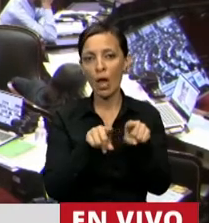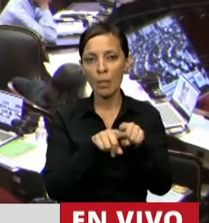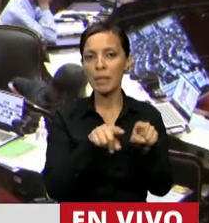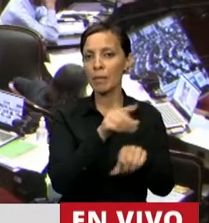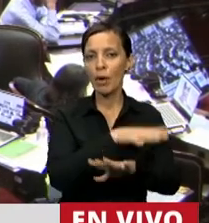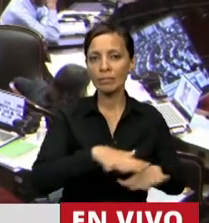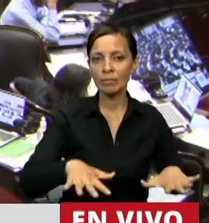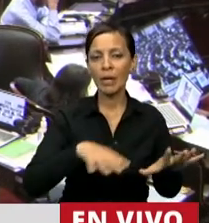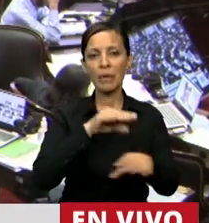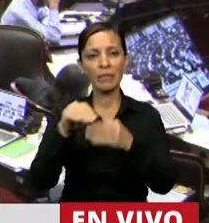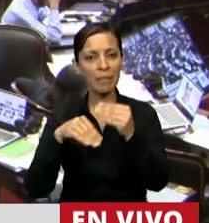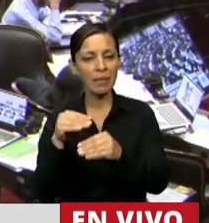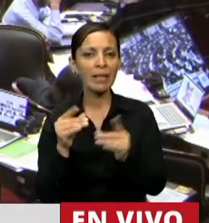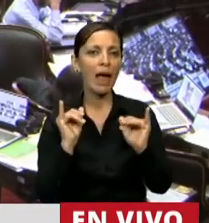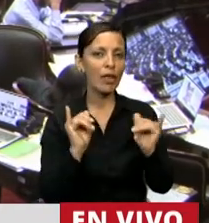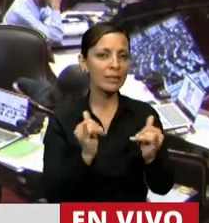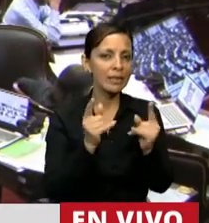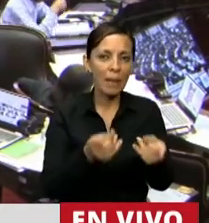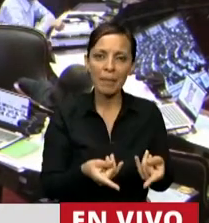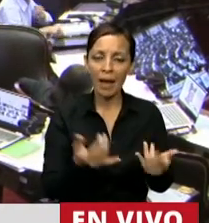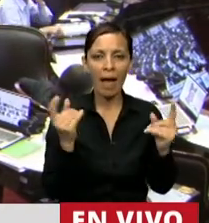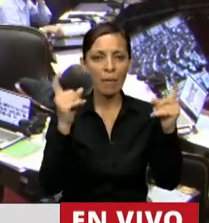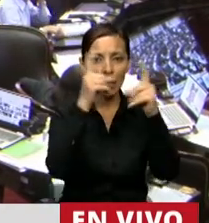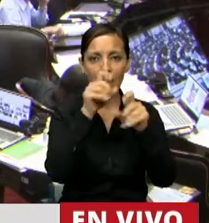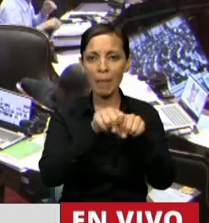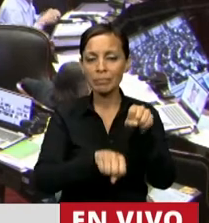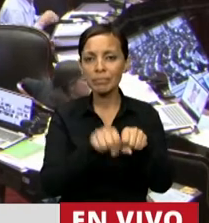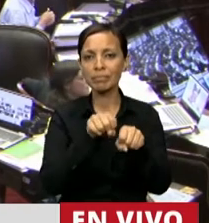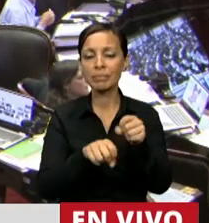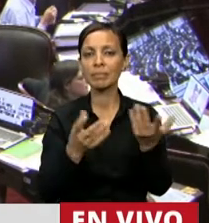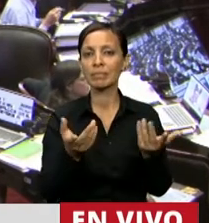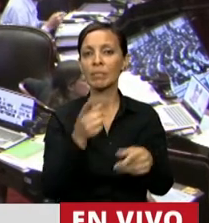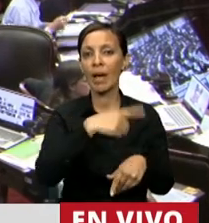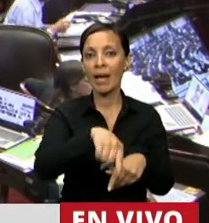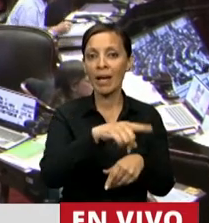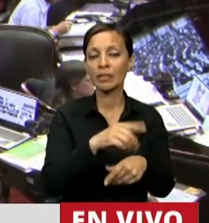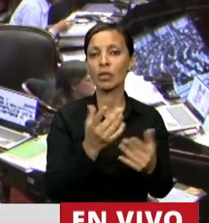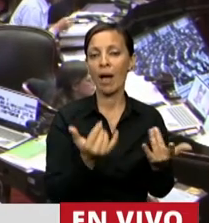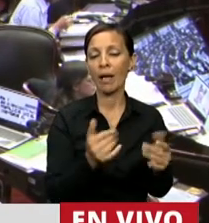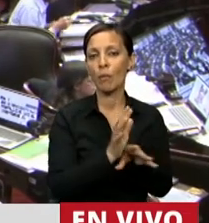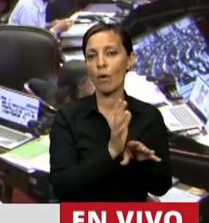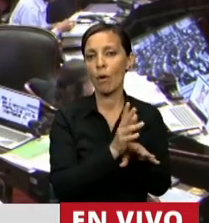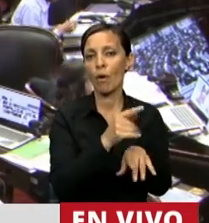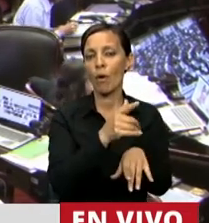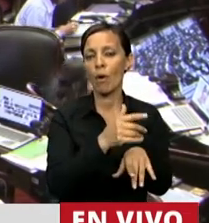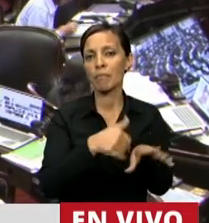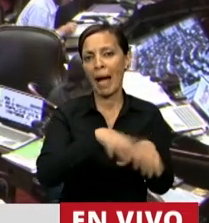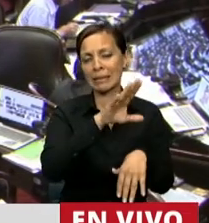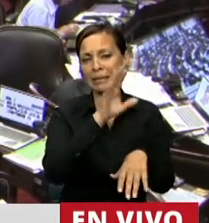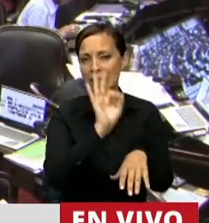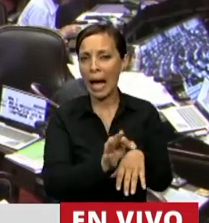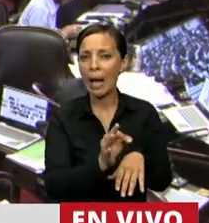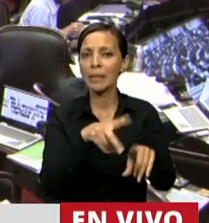nuestros niños y nuestros adolescentes. Resaltando, sí, que ellos nos llevan ventaja porque realmente en materia